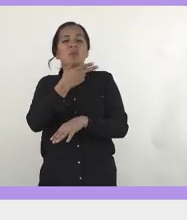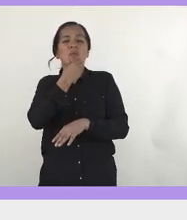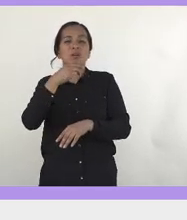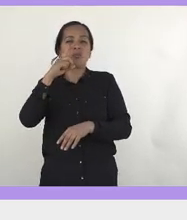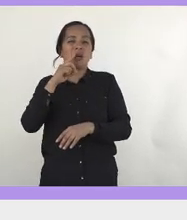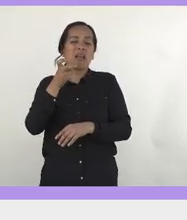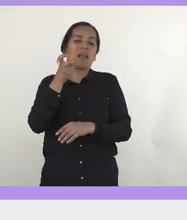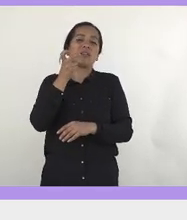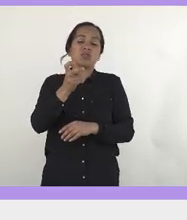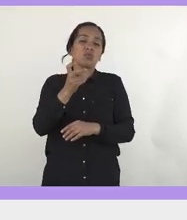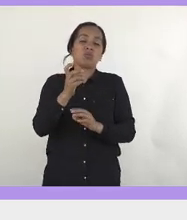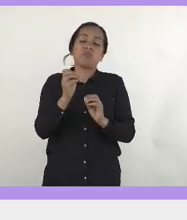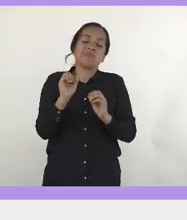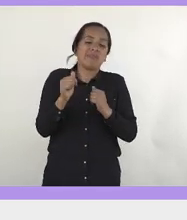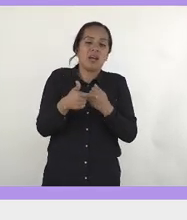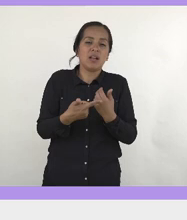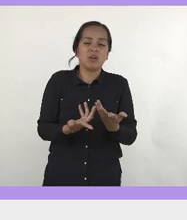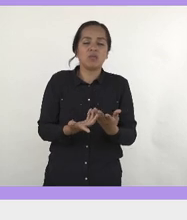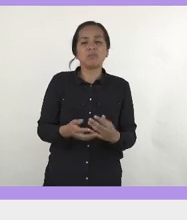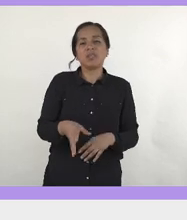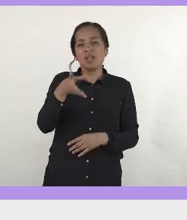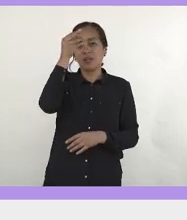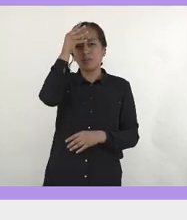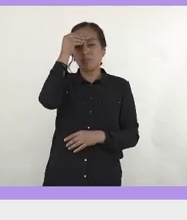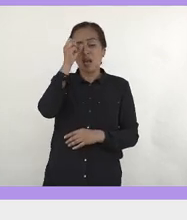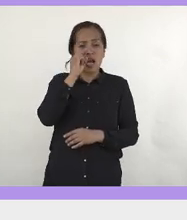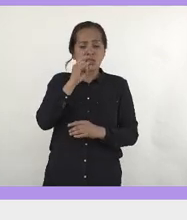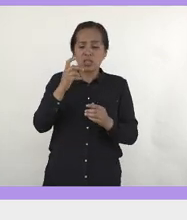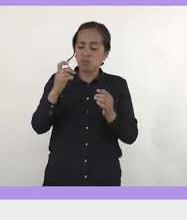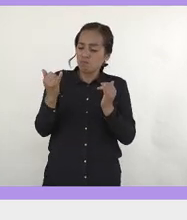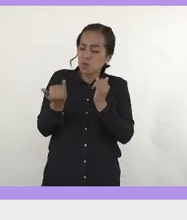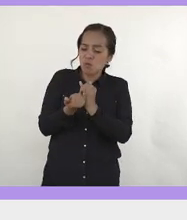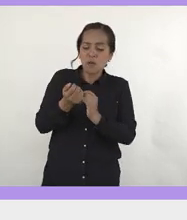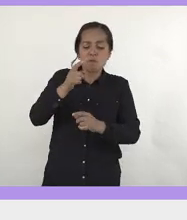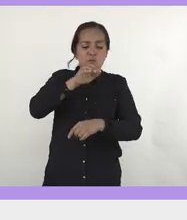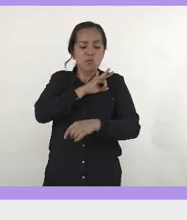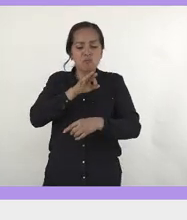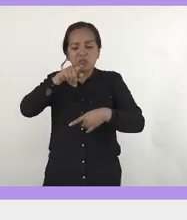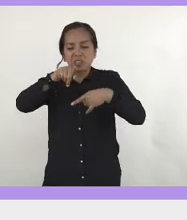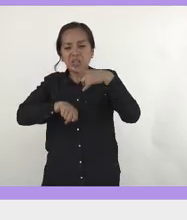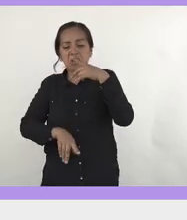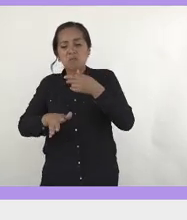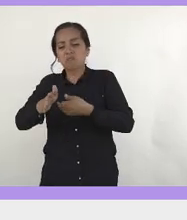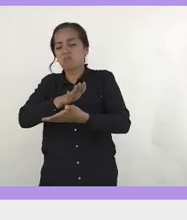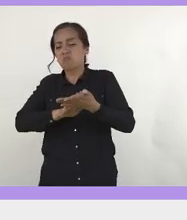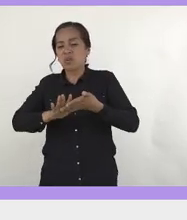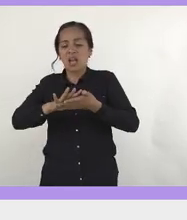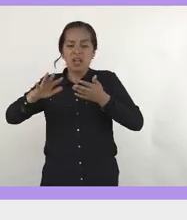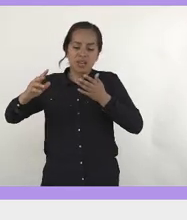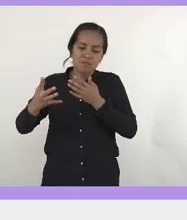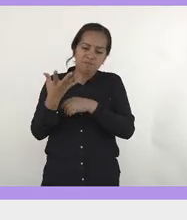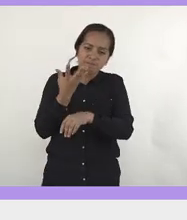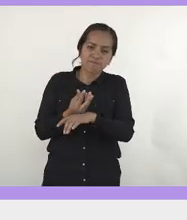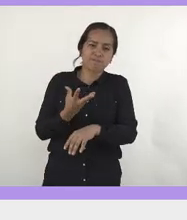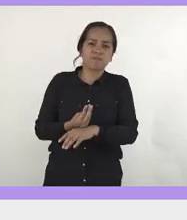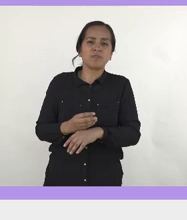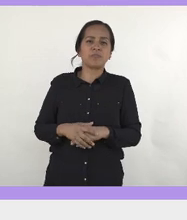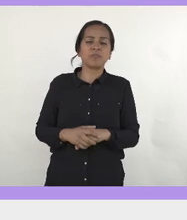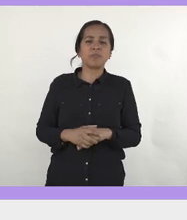eso es una construcción, que así como la construimos, la podemos derribar y volver a hacer. Entonces,